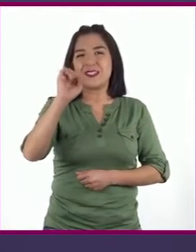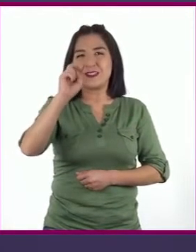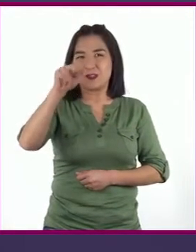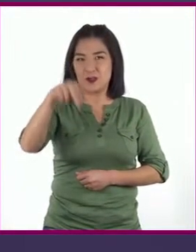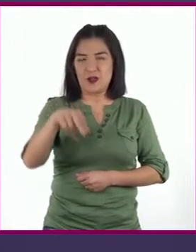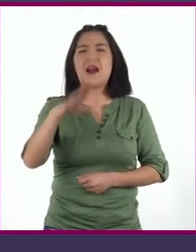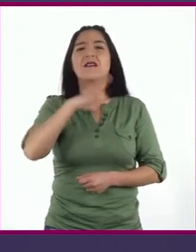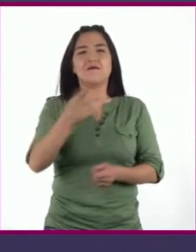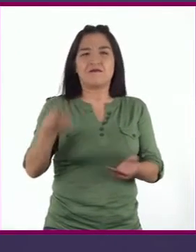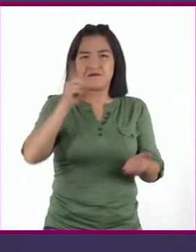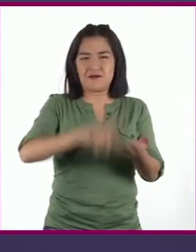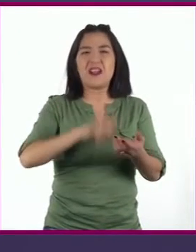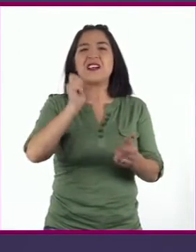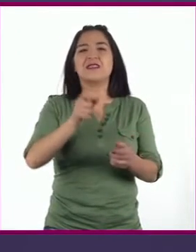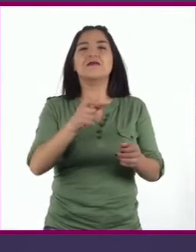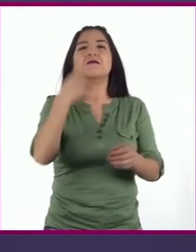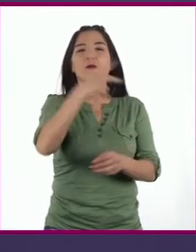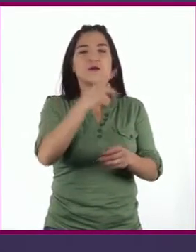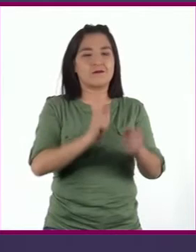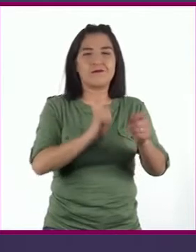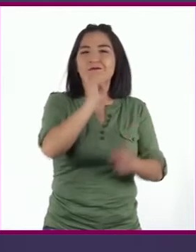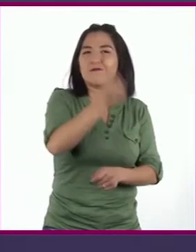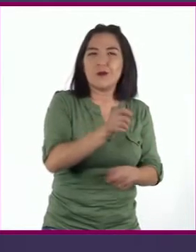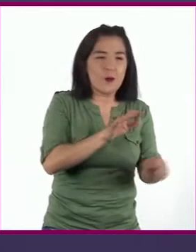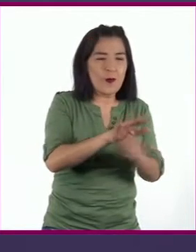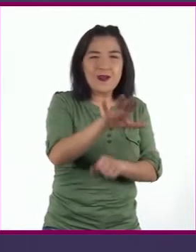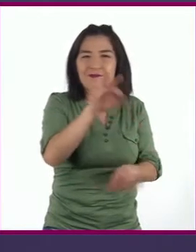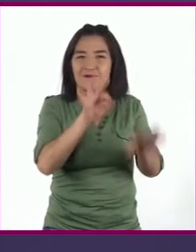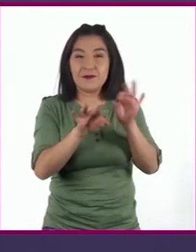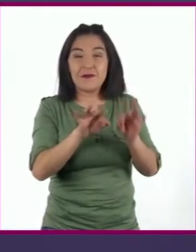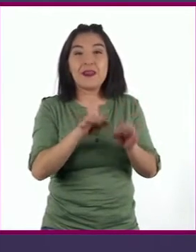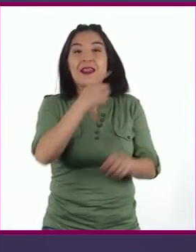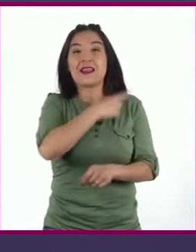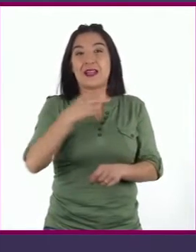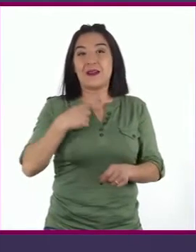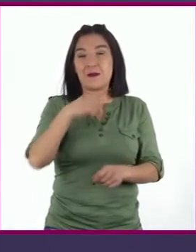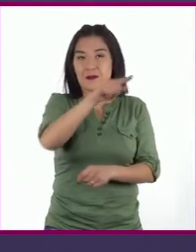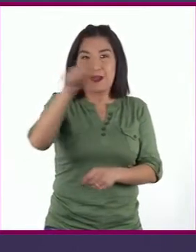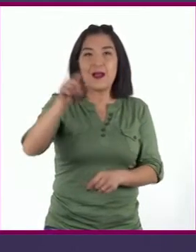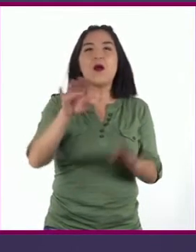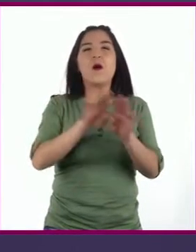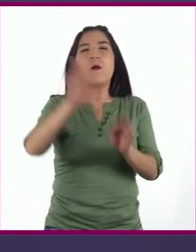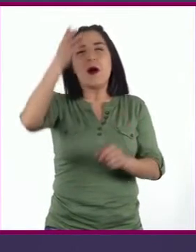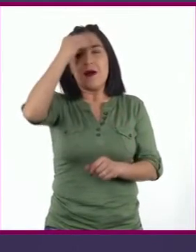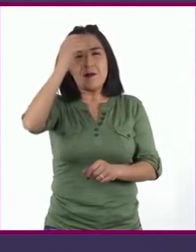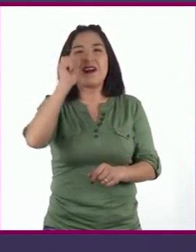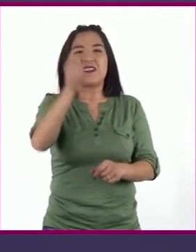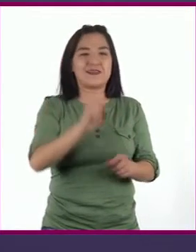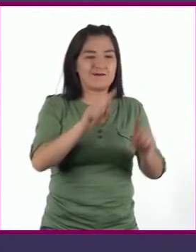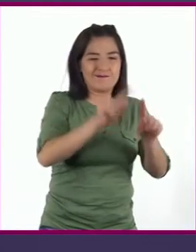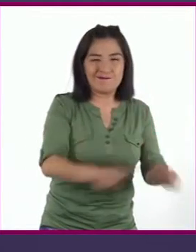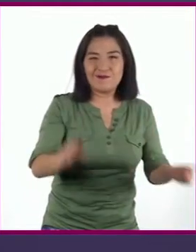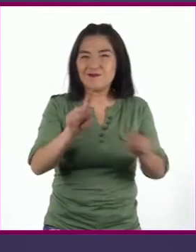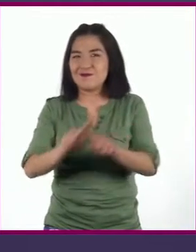incluir el arte de la descripción. Solo hay que aprender cómo diferencias una de otra.